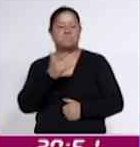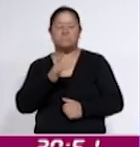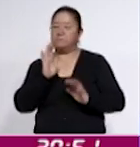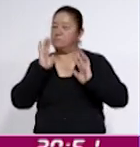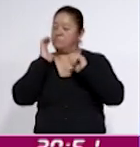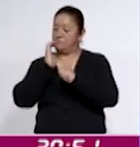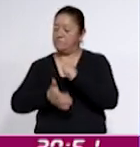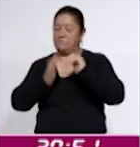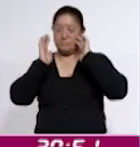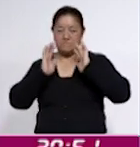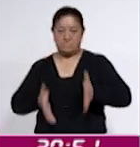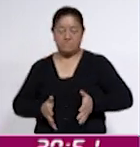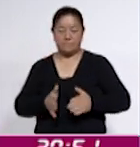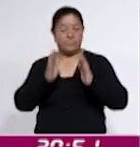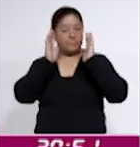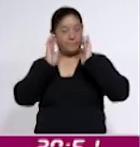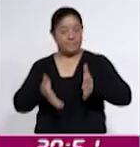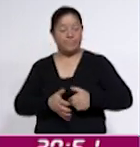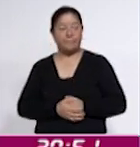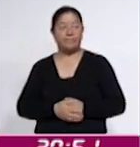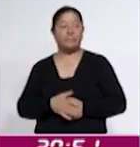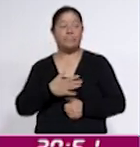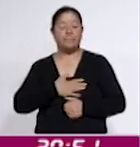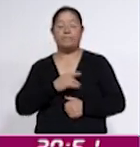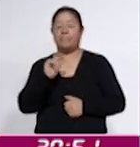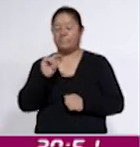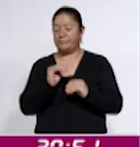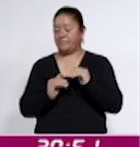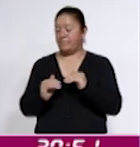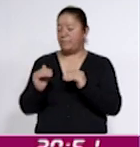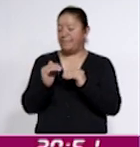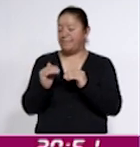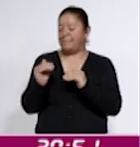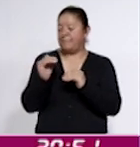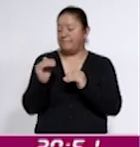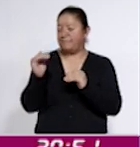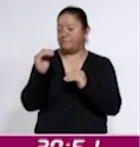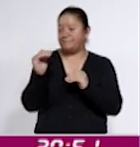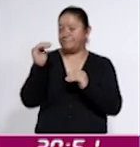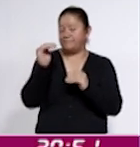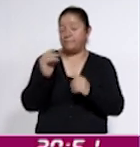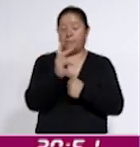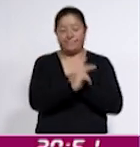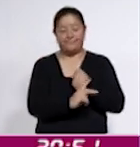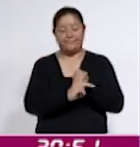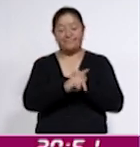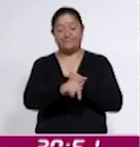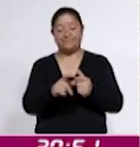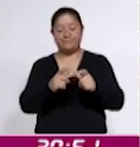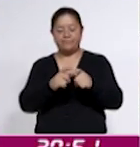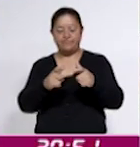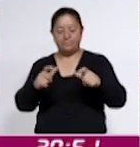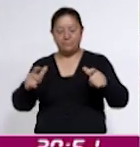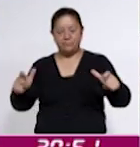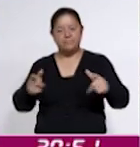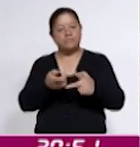recesión terminó, estamos saliendo del desierto, el país finalmente ha empezado a crecer.